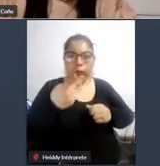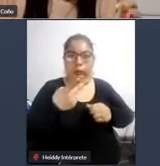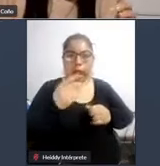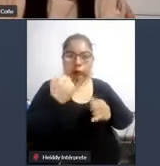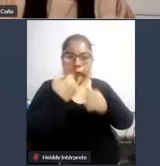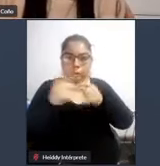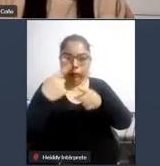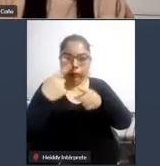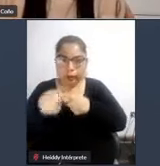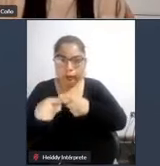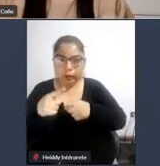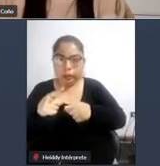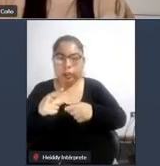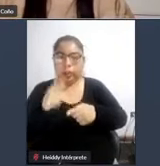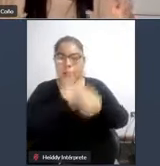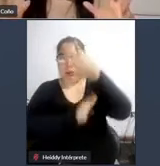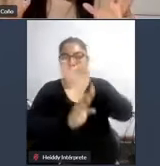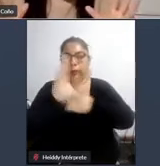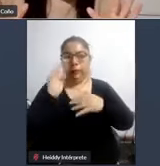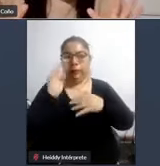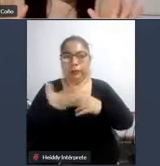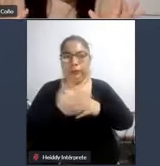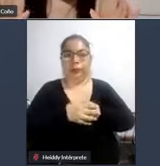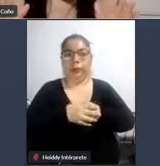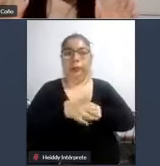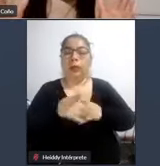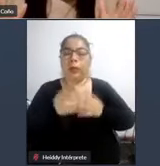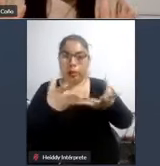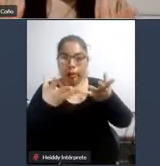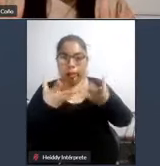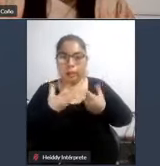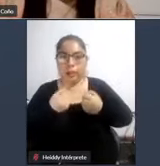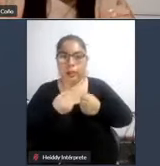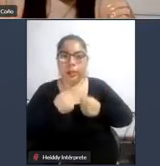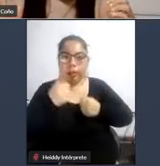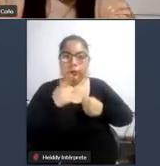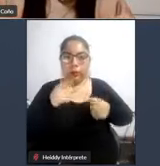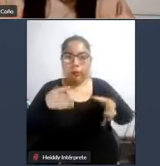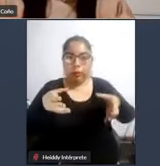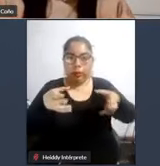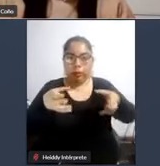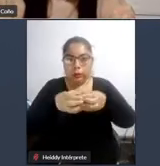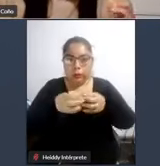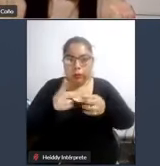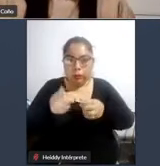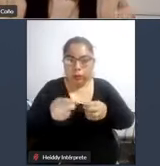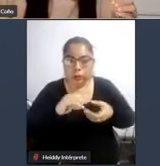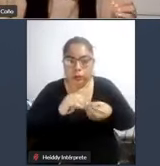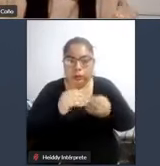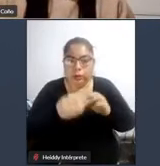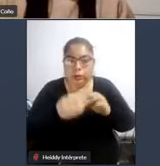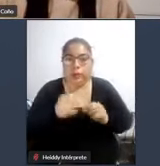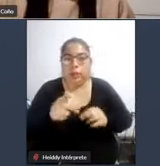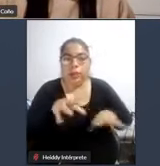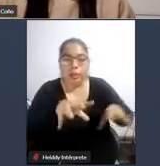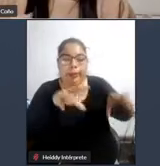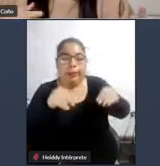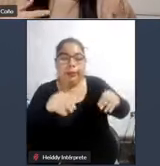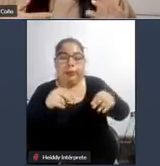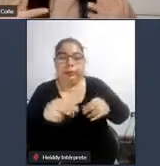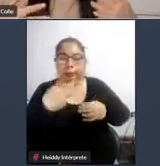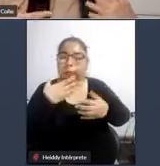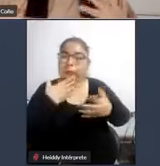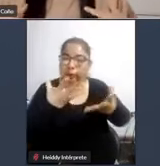diferentes tipos de discapacidad para ello se requiere que su entorno cuente con los ajustes y adaptaciones necesarias